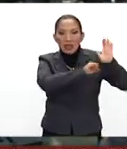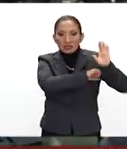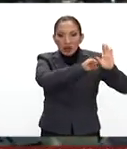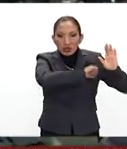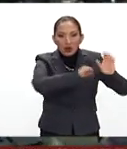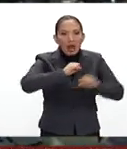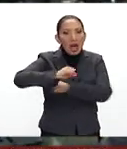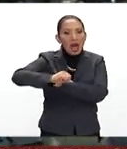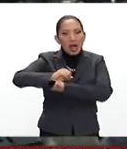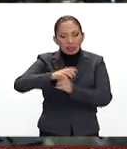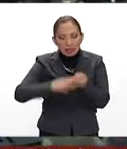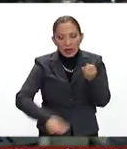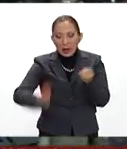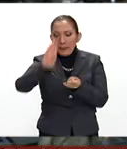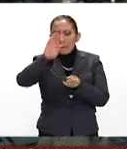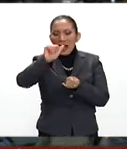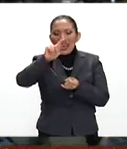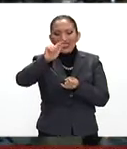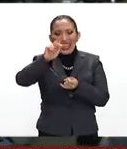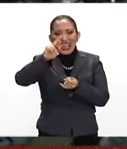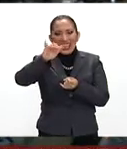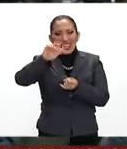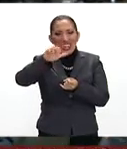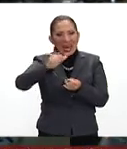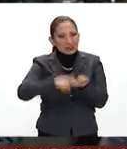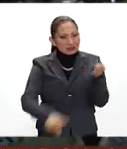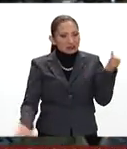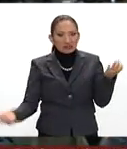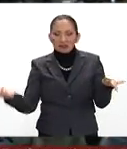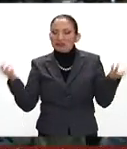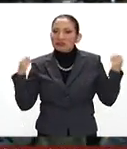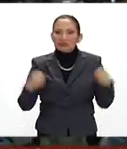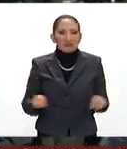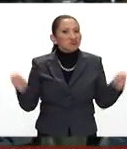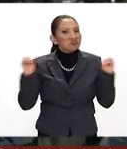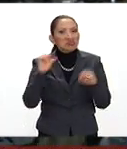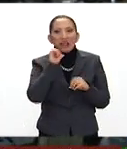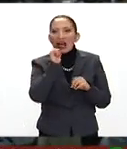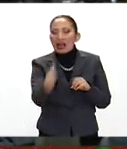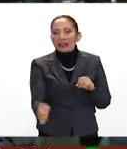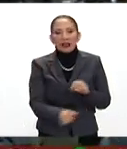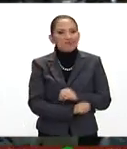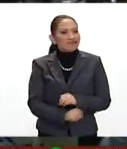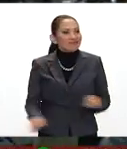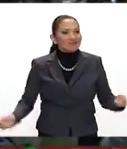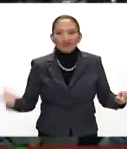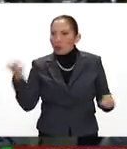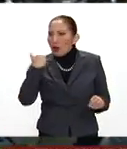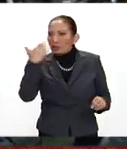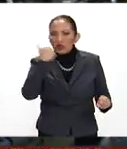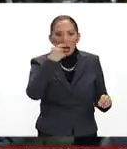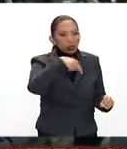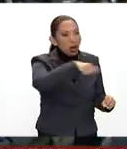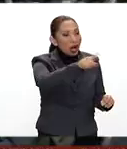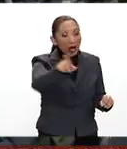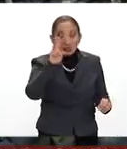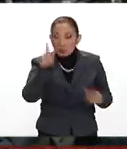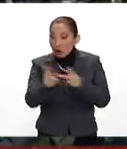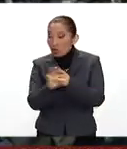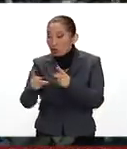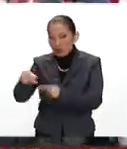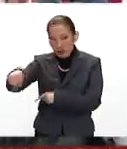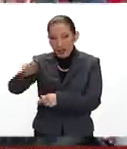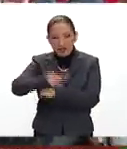de baterías para automóviles, llantas para automóviles, pues los niveles de la producción